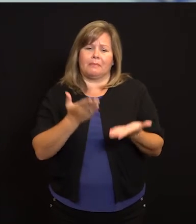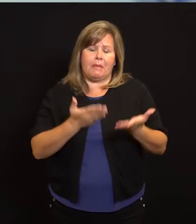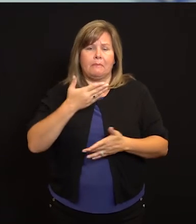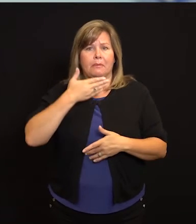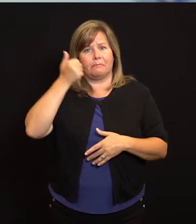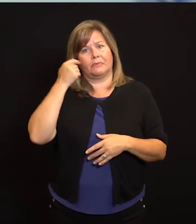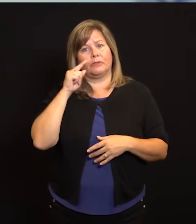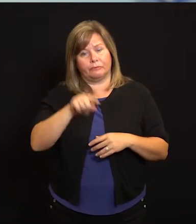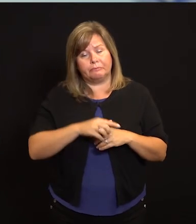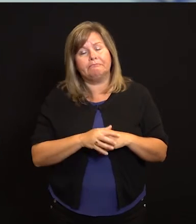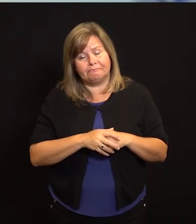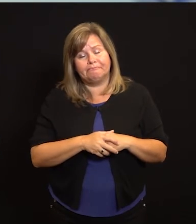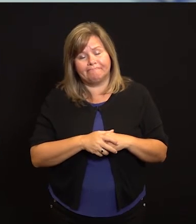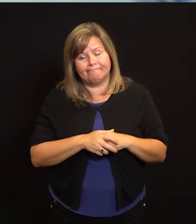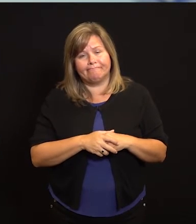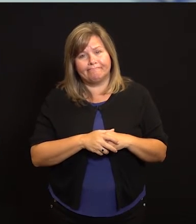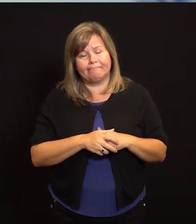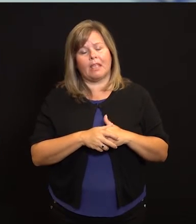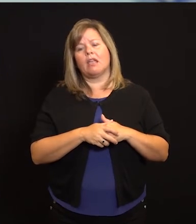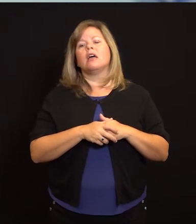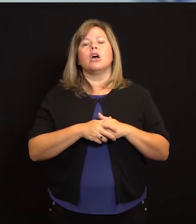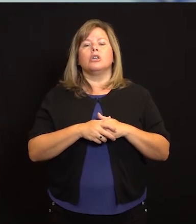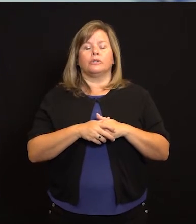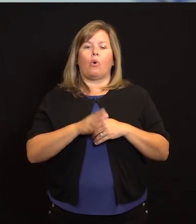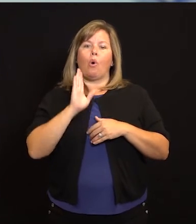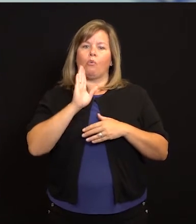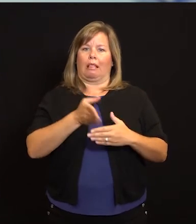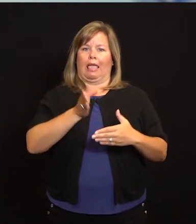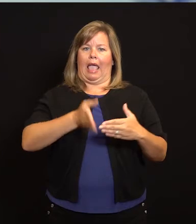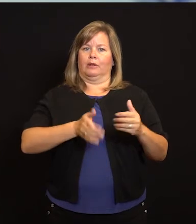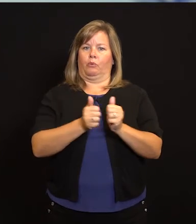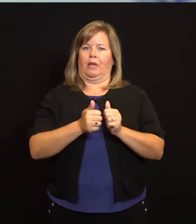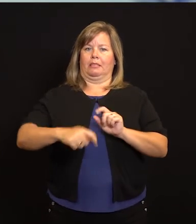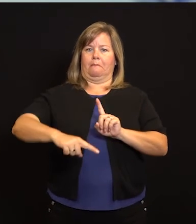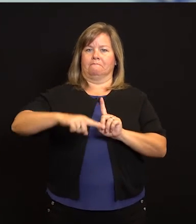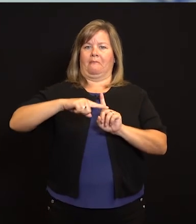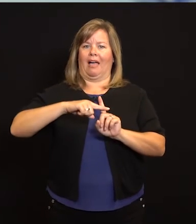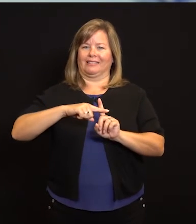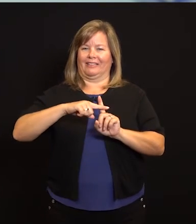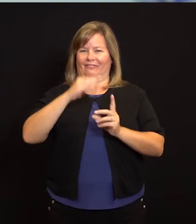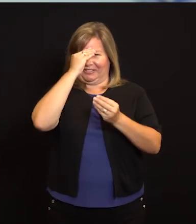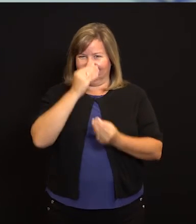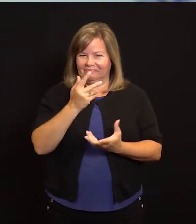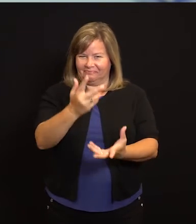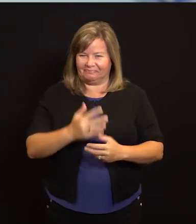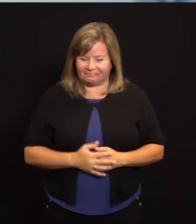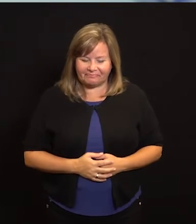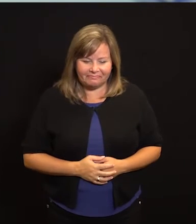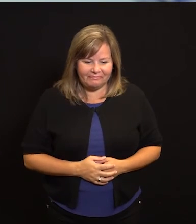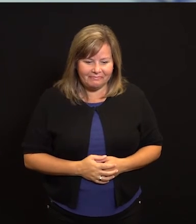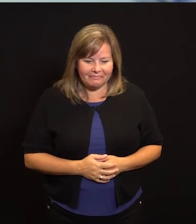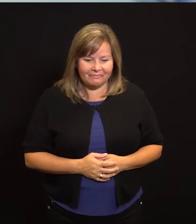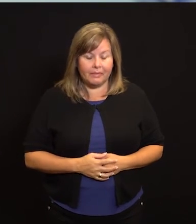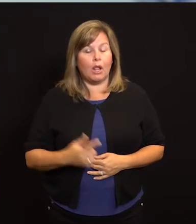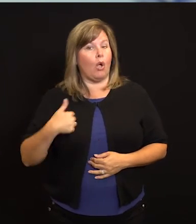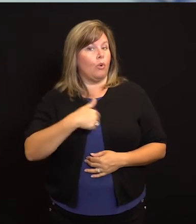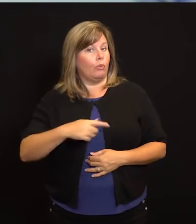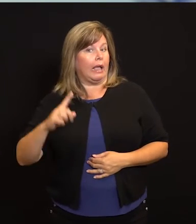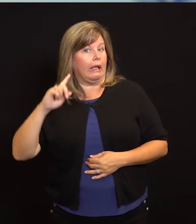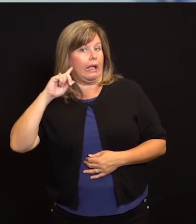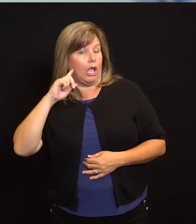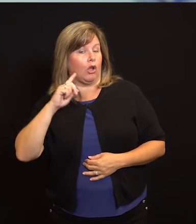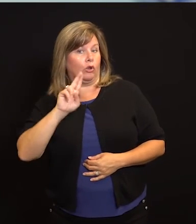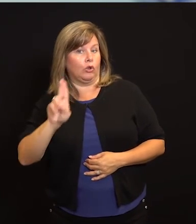Moderna. La vacuna se encuentra actualmente en la fase 3 de sus ensayos. Lo están haciendo de una